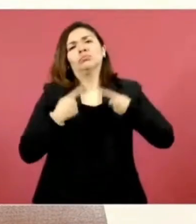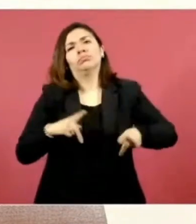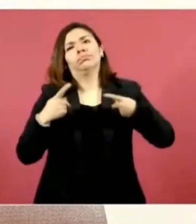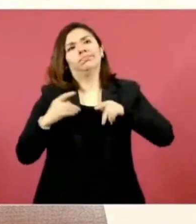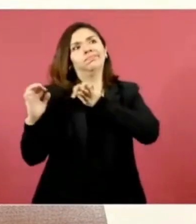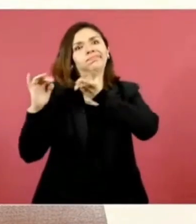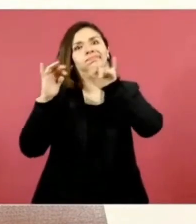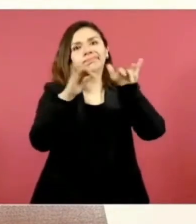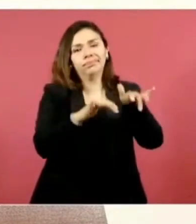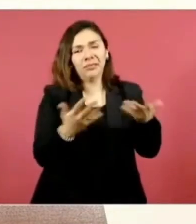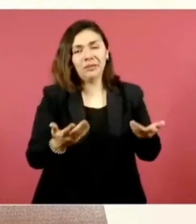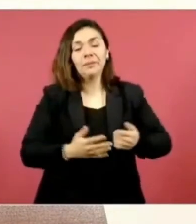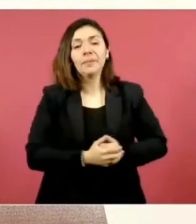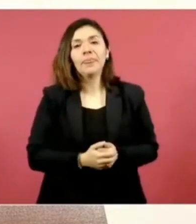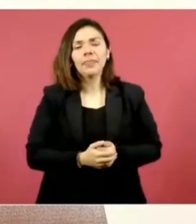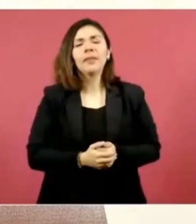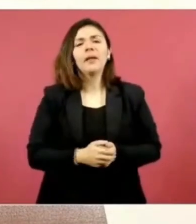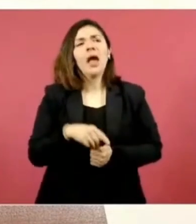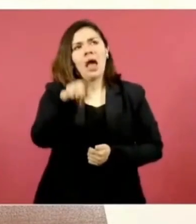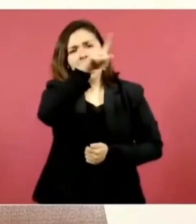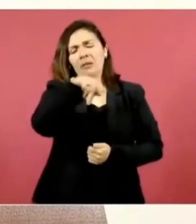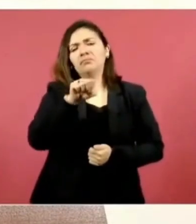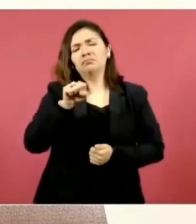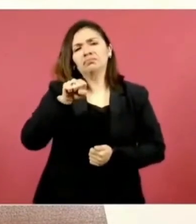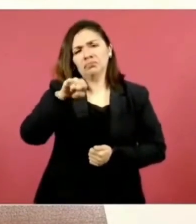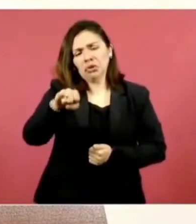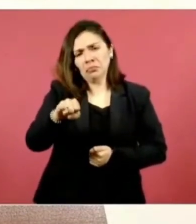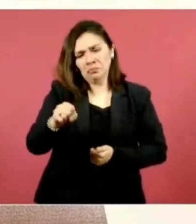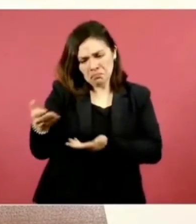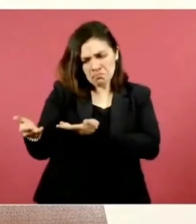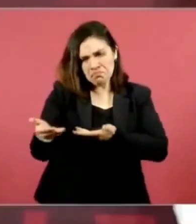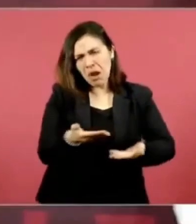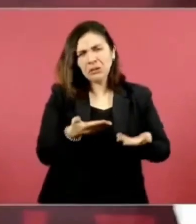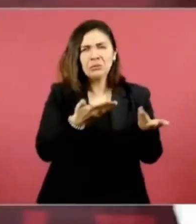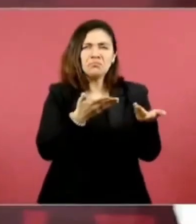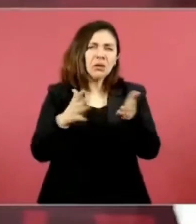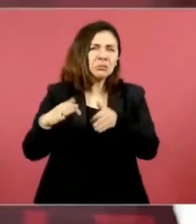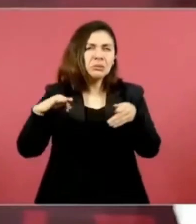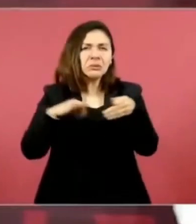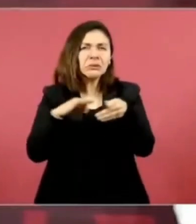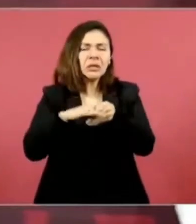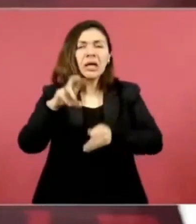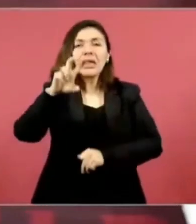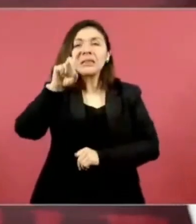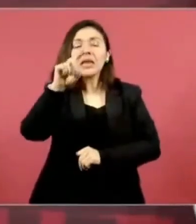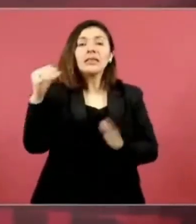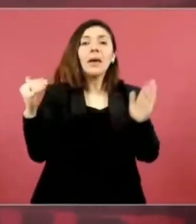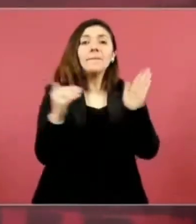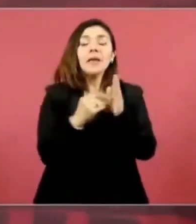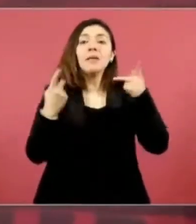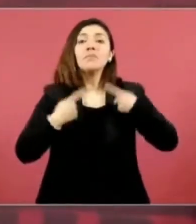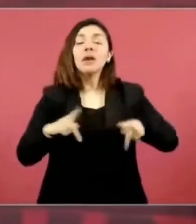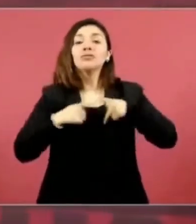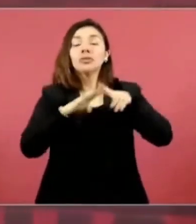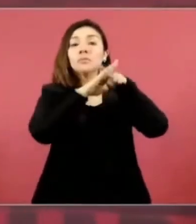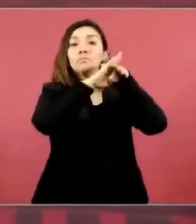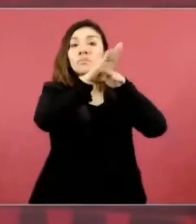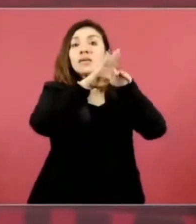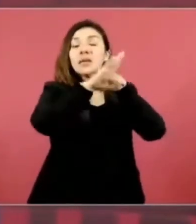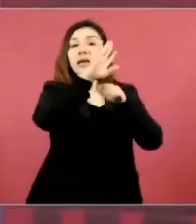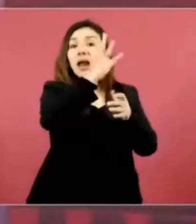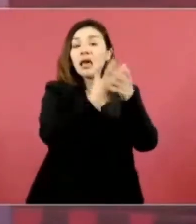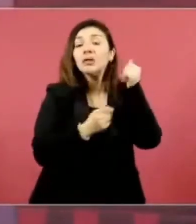el ingreso en promedio de 30 mil migrantes por mes,